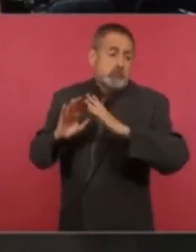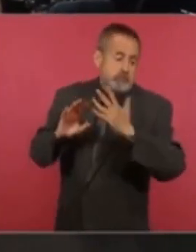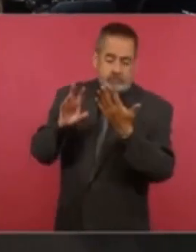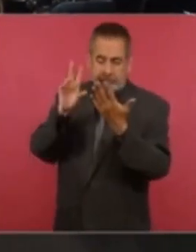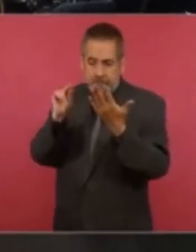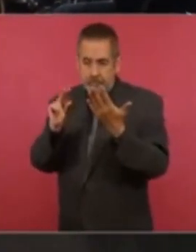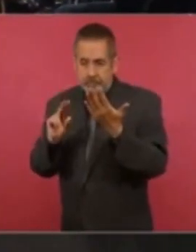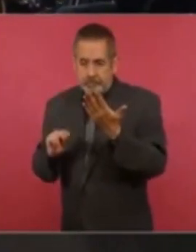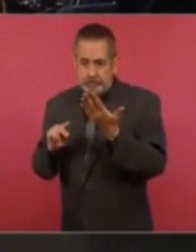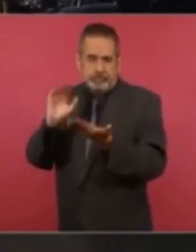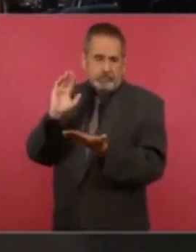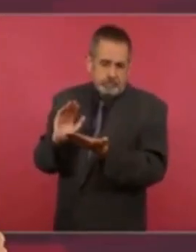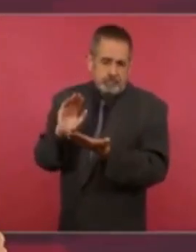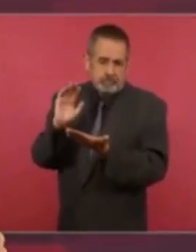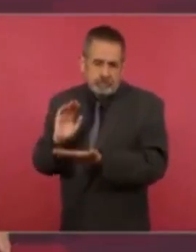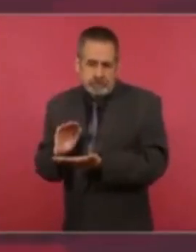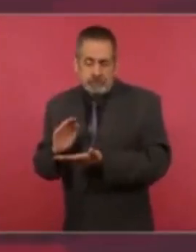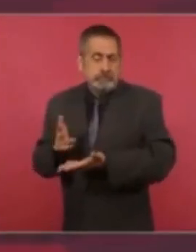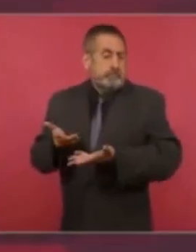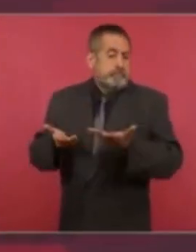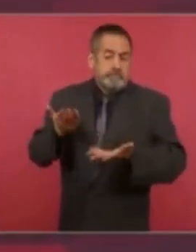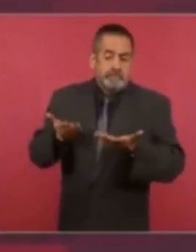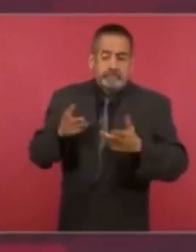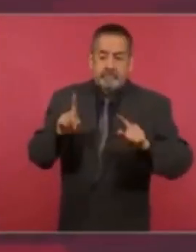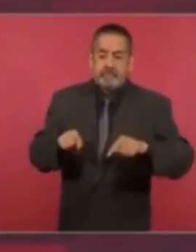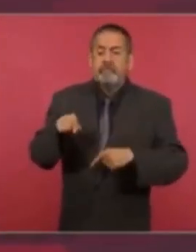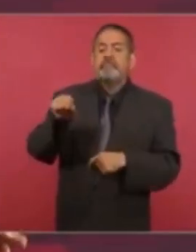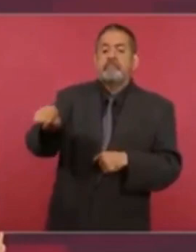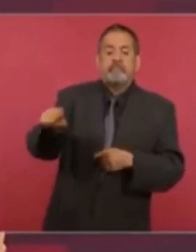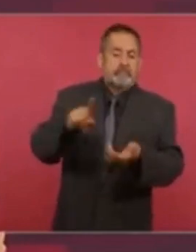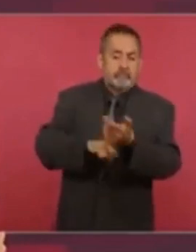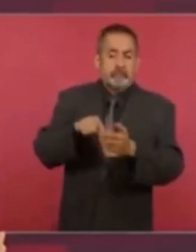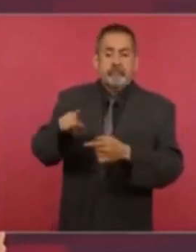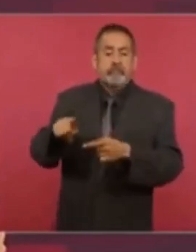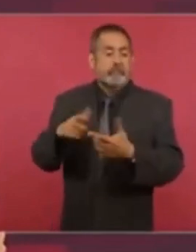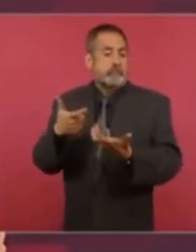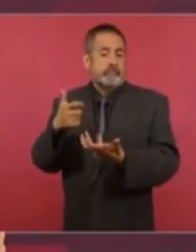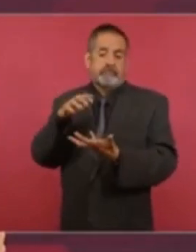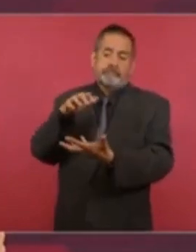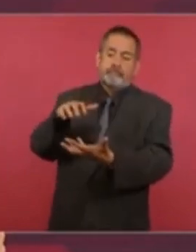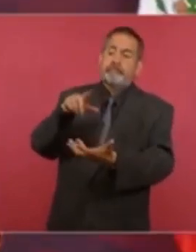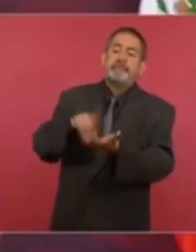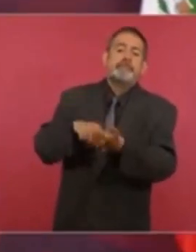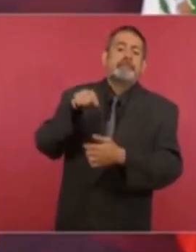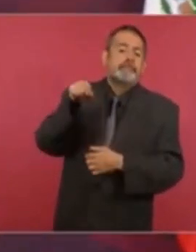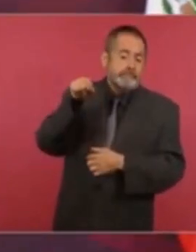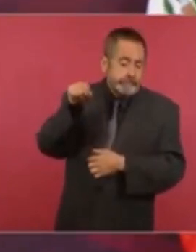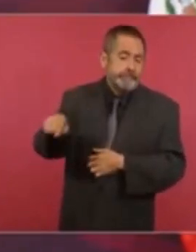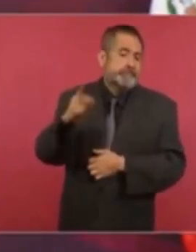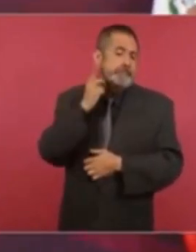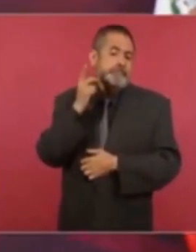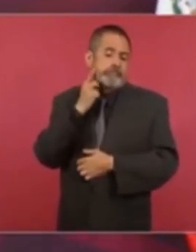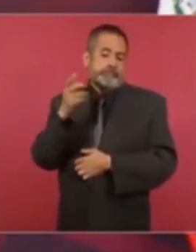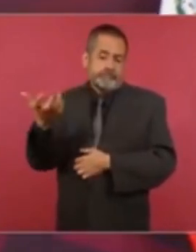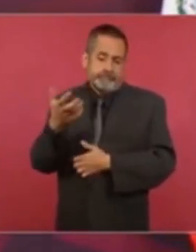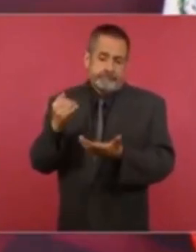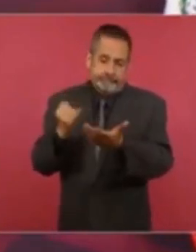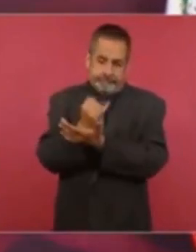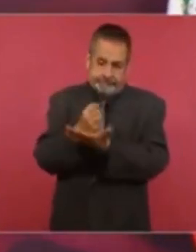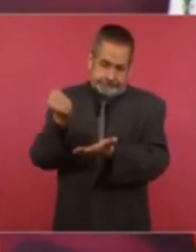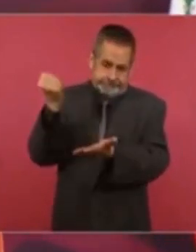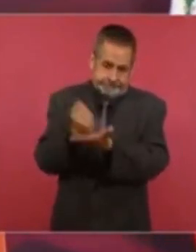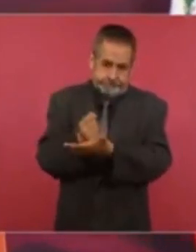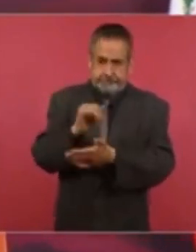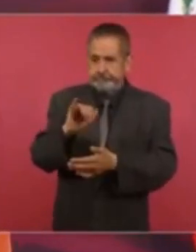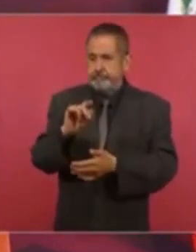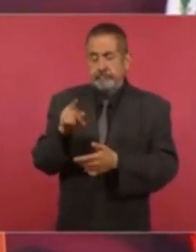principio de racionalidad, finalmente son los recursos de todas y todos. Y yo estoy segura, convencida de que